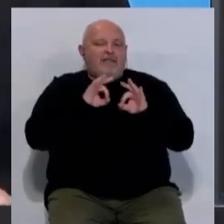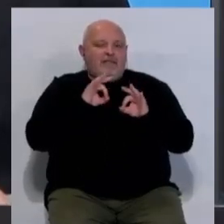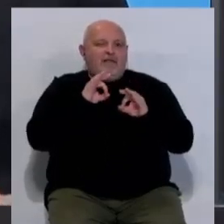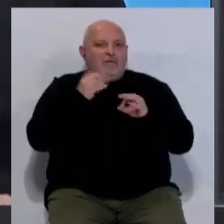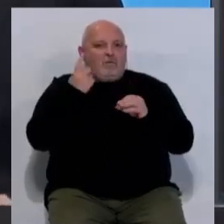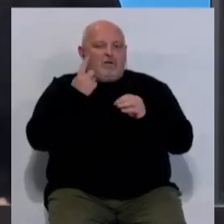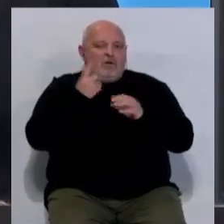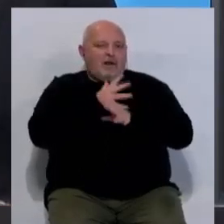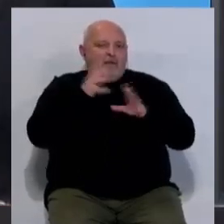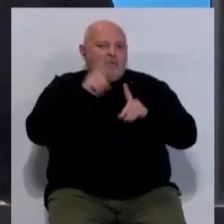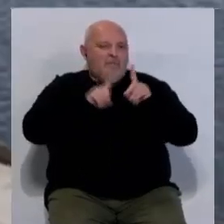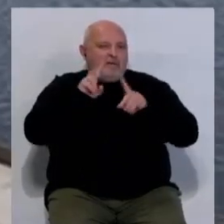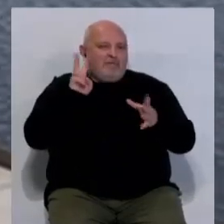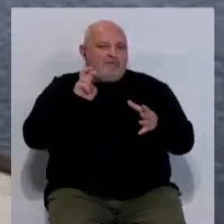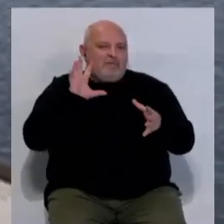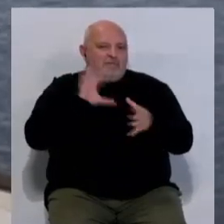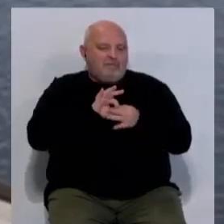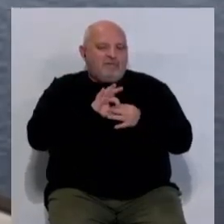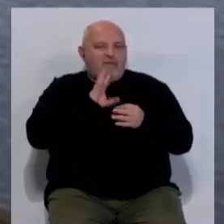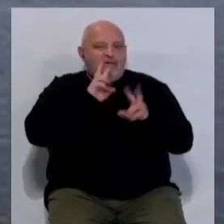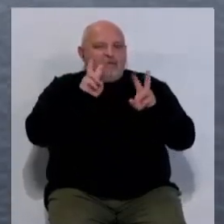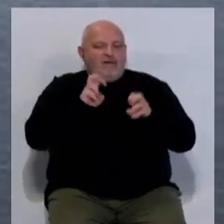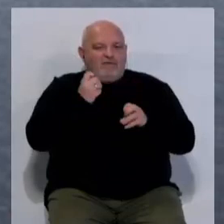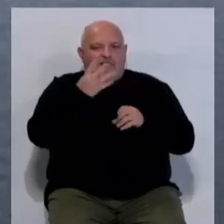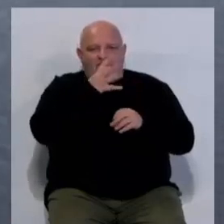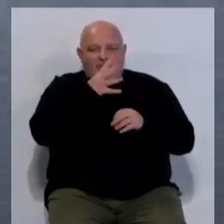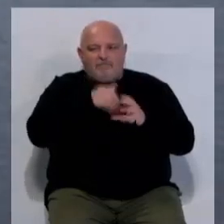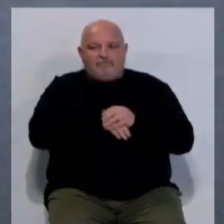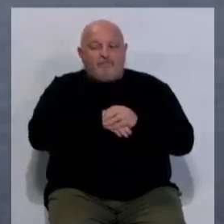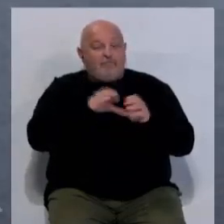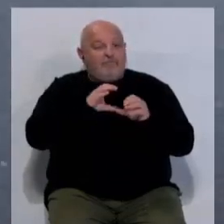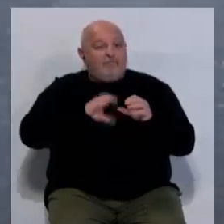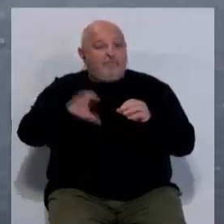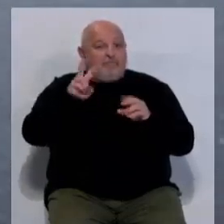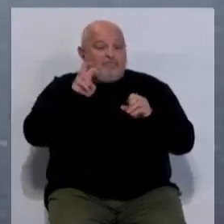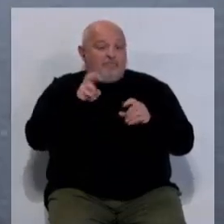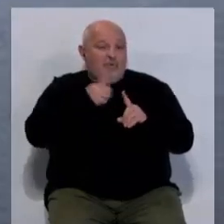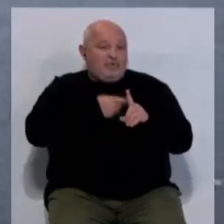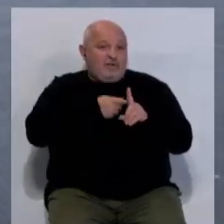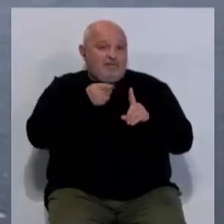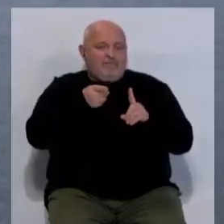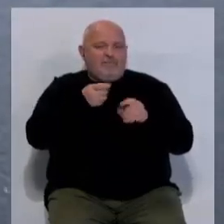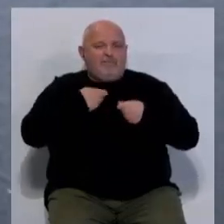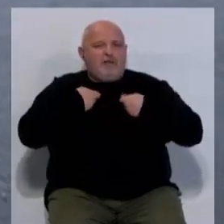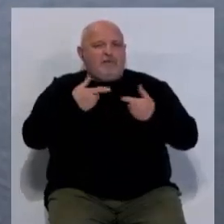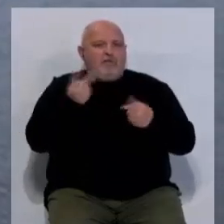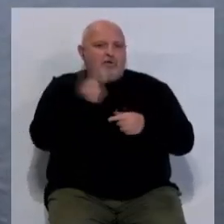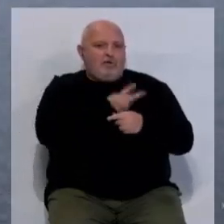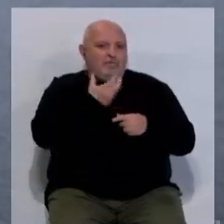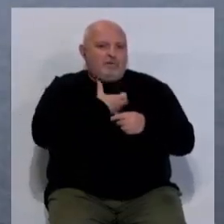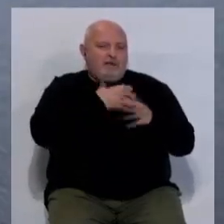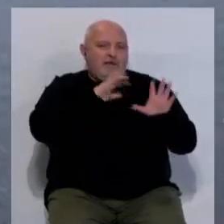afrontamos uno de los grandes problemas a los que nos enfrentamos, que se llama la falta de agua. La inversión en estas instalaciones, que costearán ambos